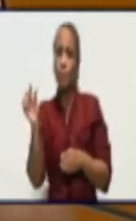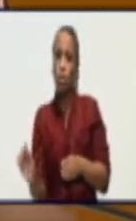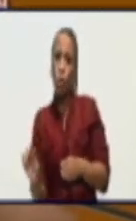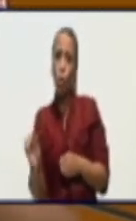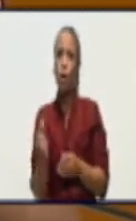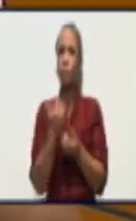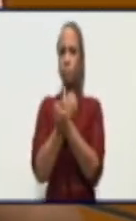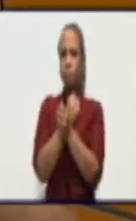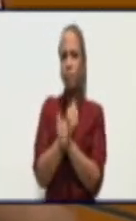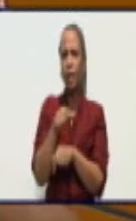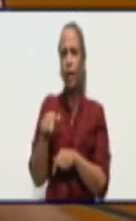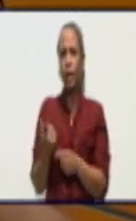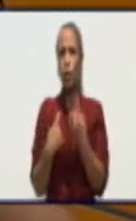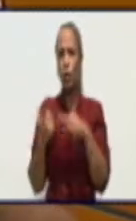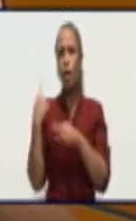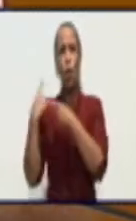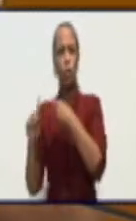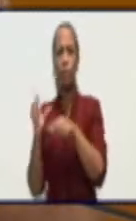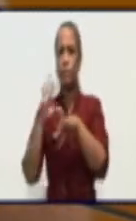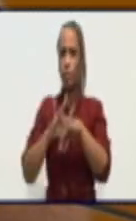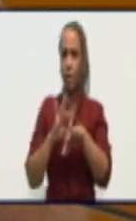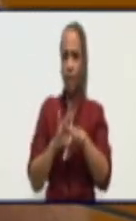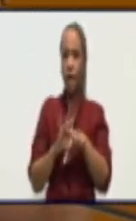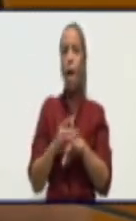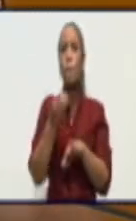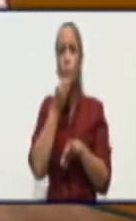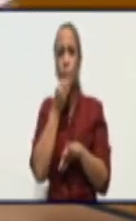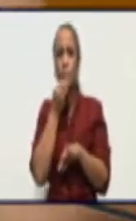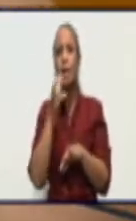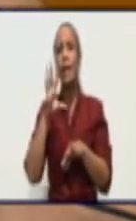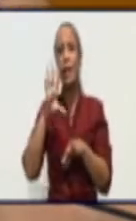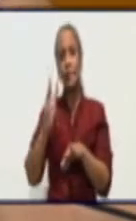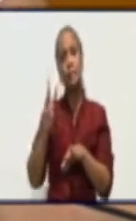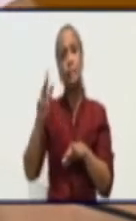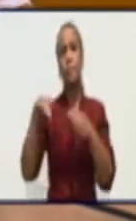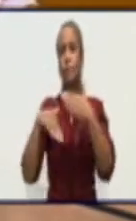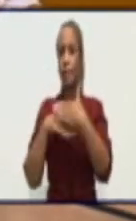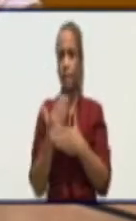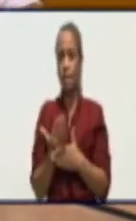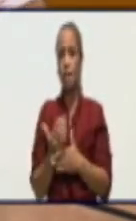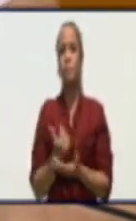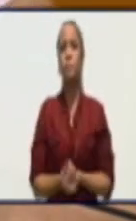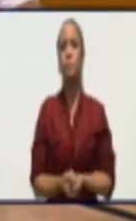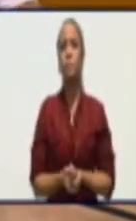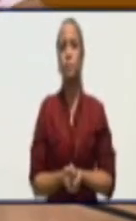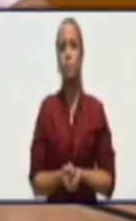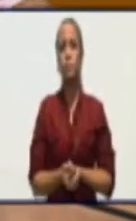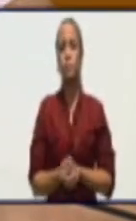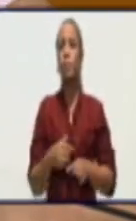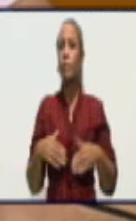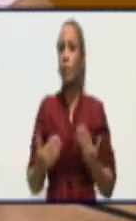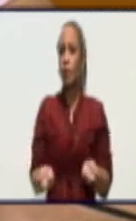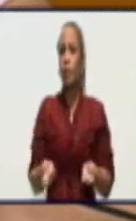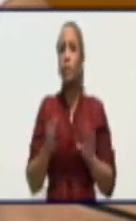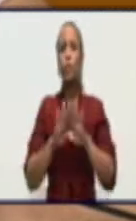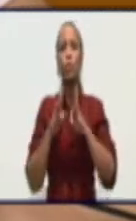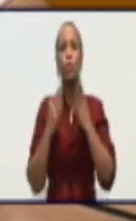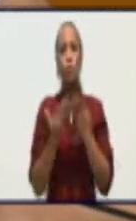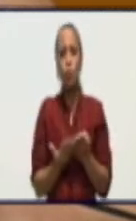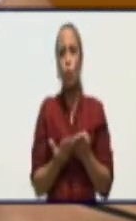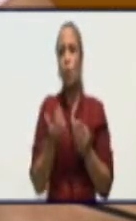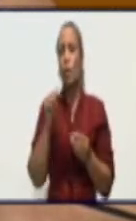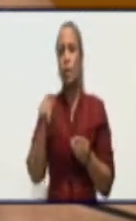puede dar al traste con la vida de esa persona entonces aquí todo se trata de la oportunidad la oportunidad para nosotros es